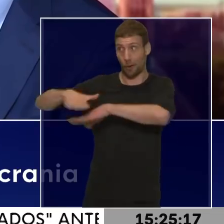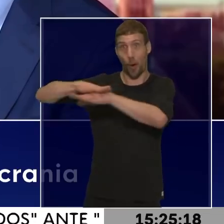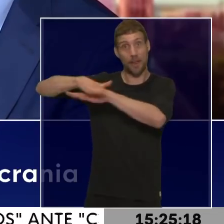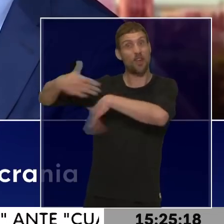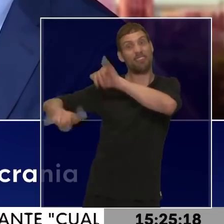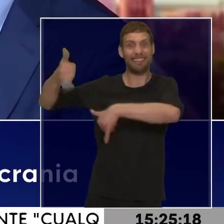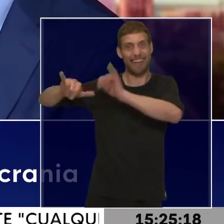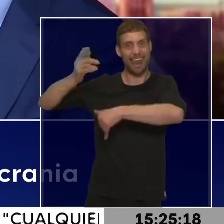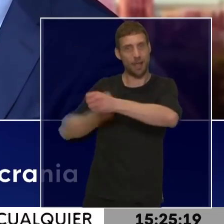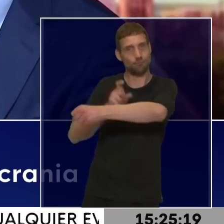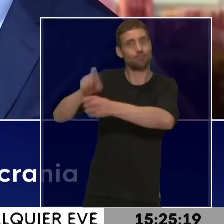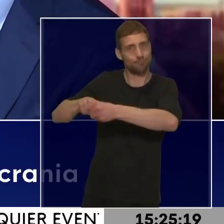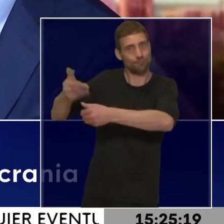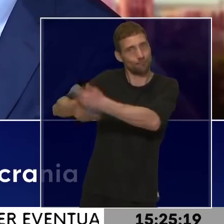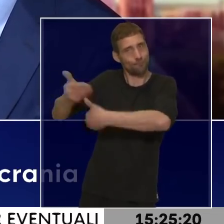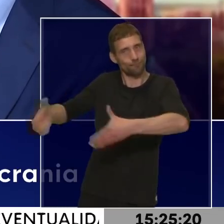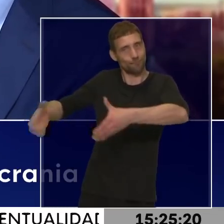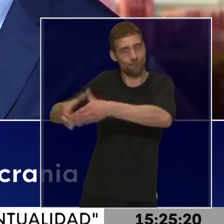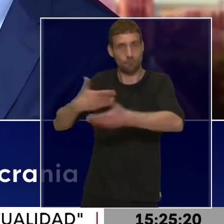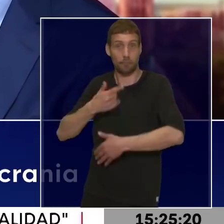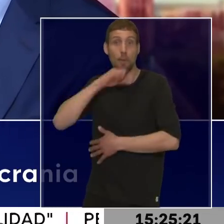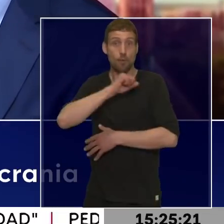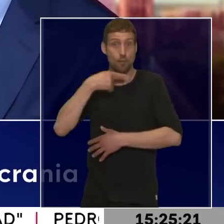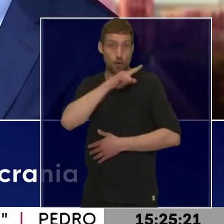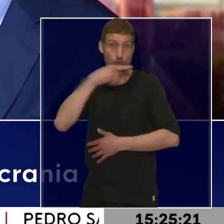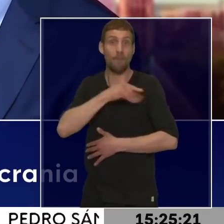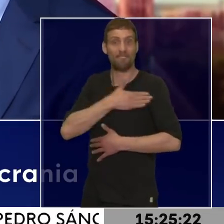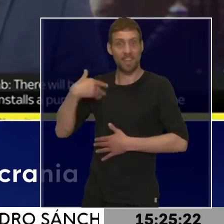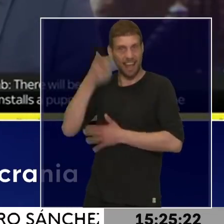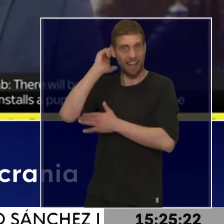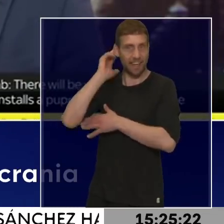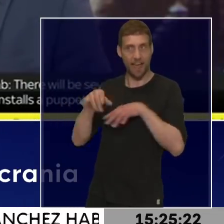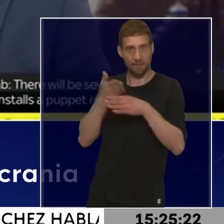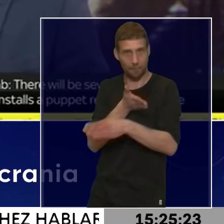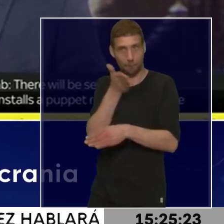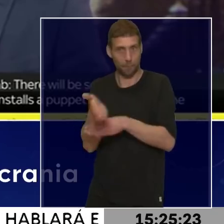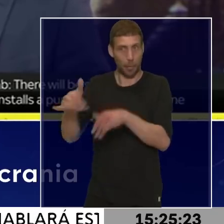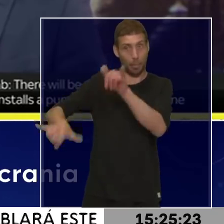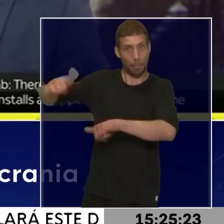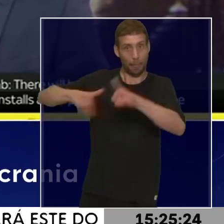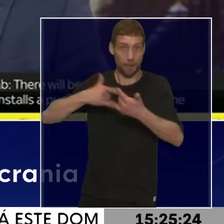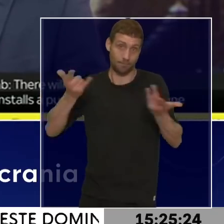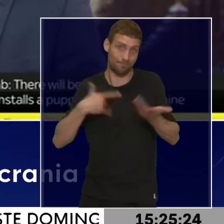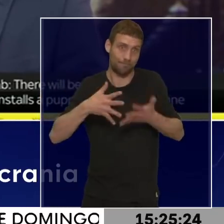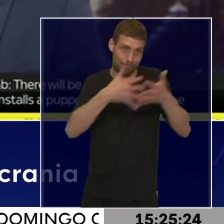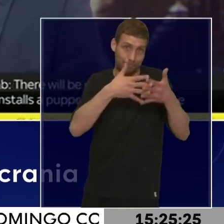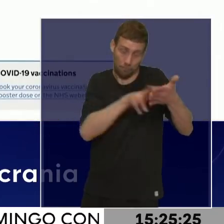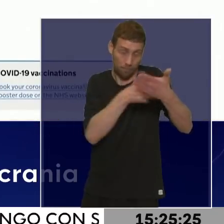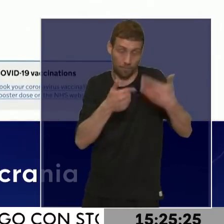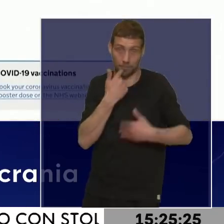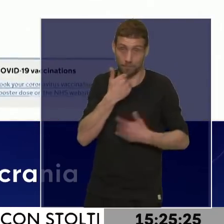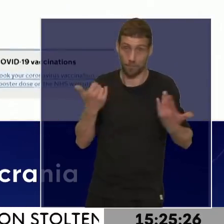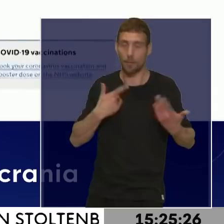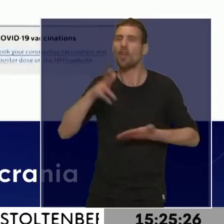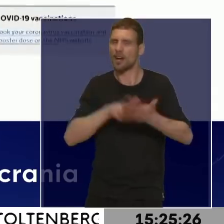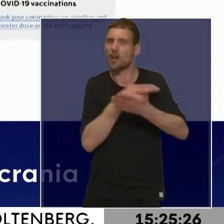que Moscú quiere colocar en Kiev, siempre según la inteligencia británica. Por cierto, que el Reino Unido esta pasada semana